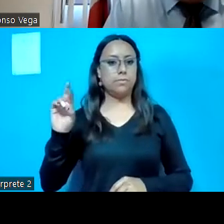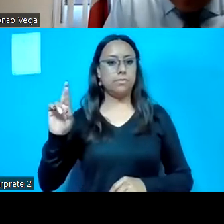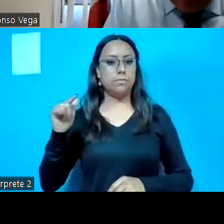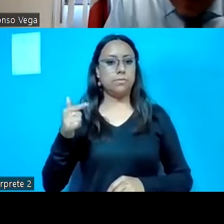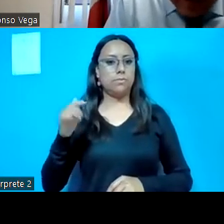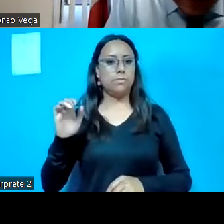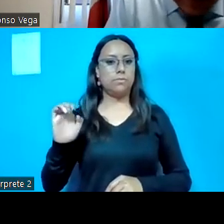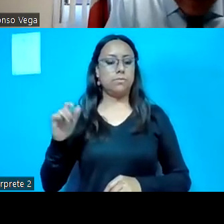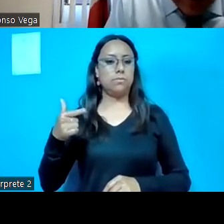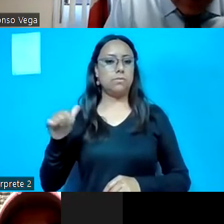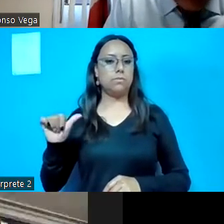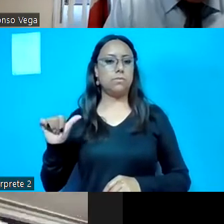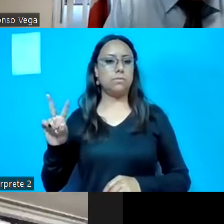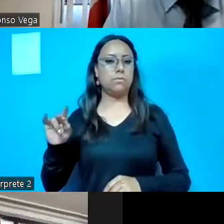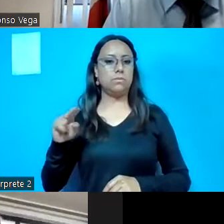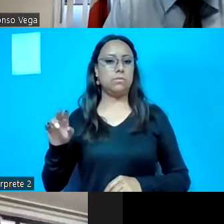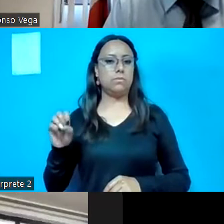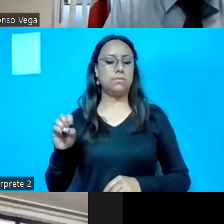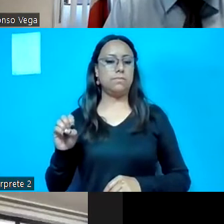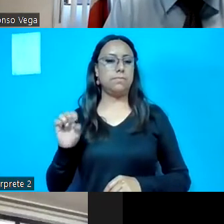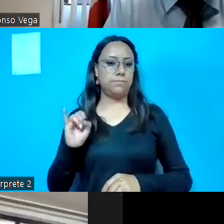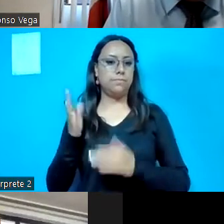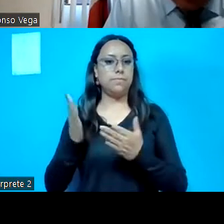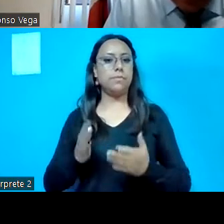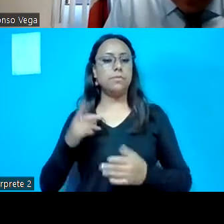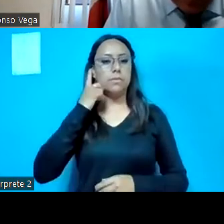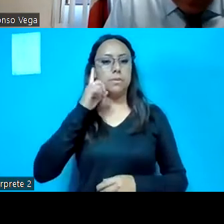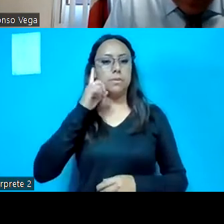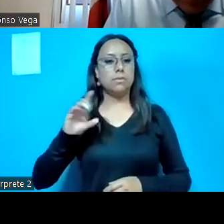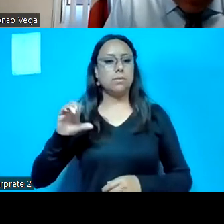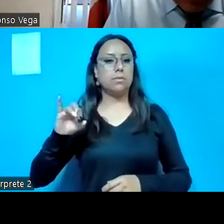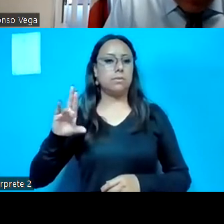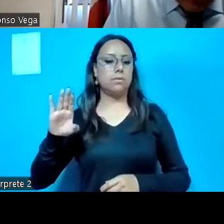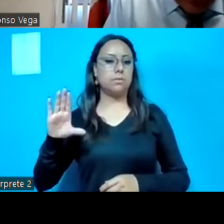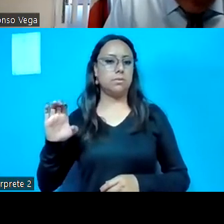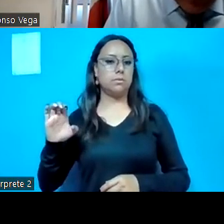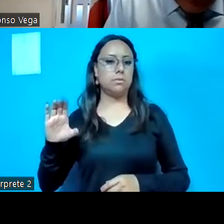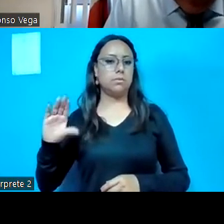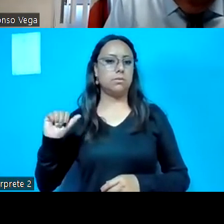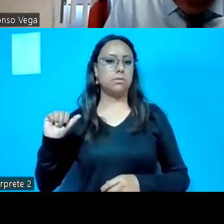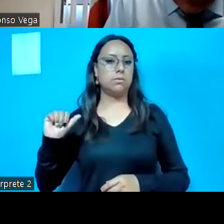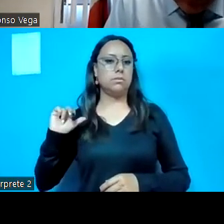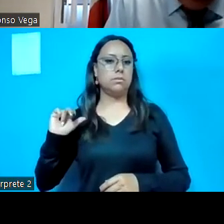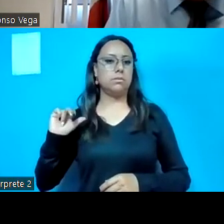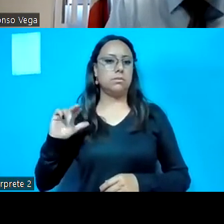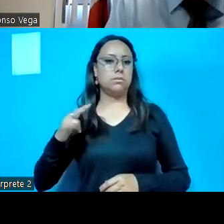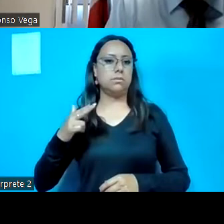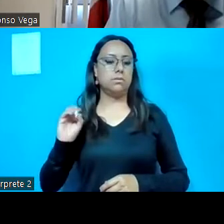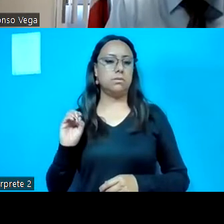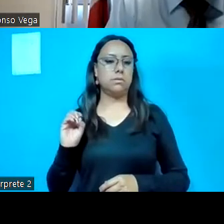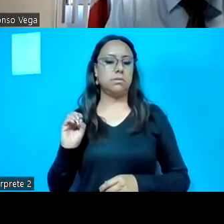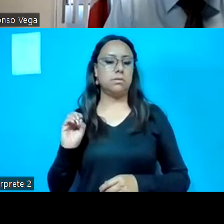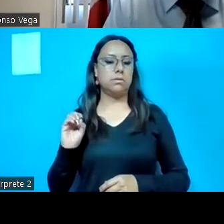presente. Gracias, diputado. Diputada Circe Camacho Bastida. Diputada Blanca Elizabeth Sánchez González.